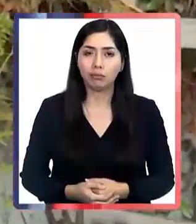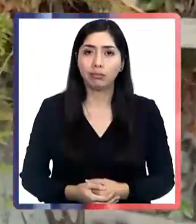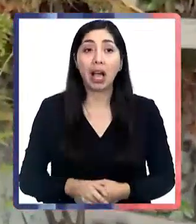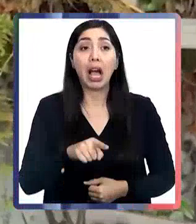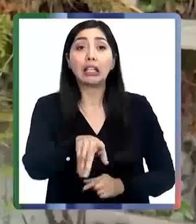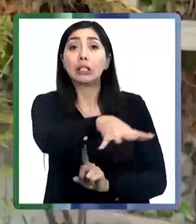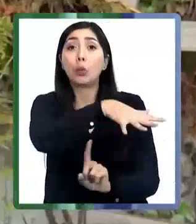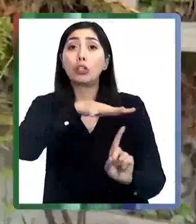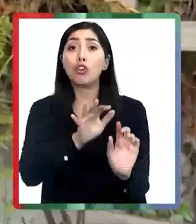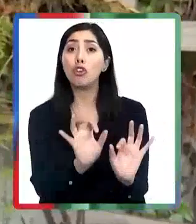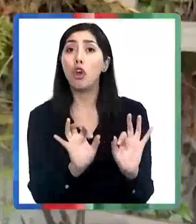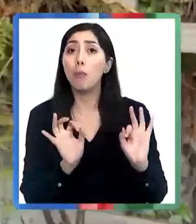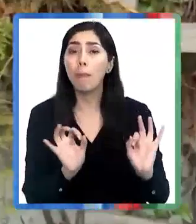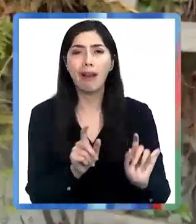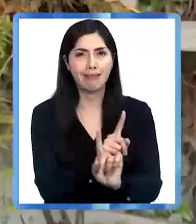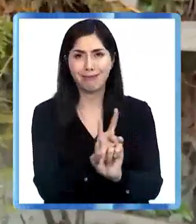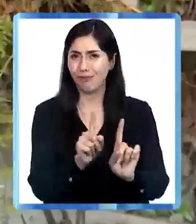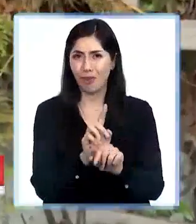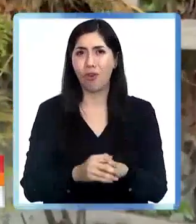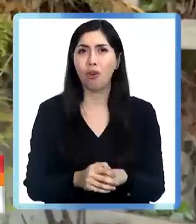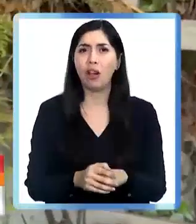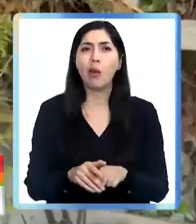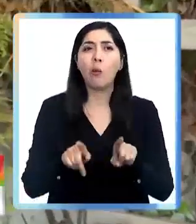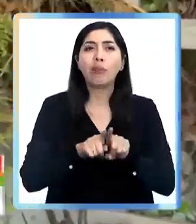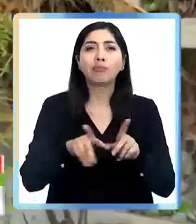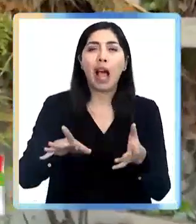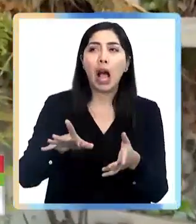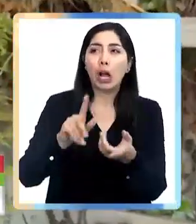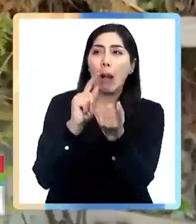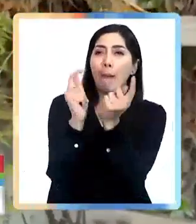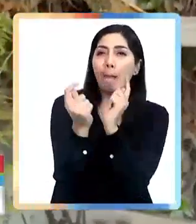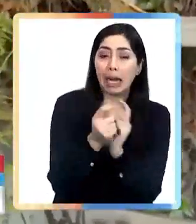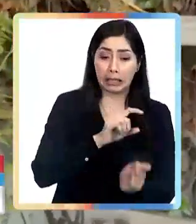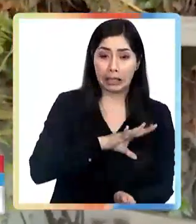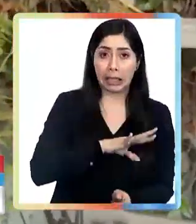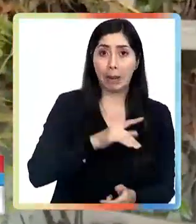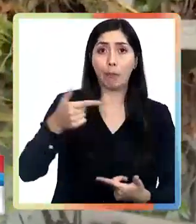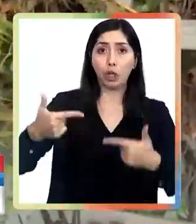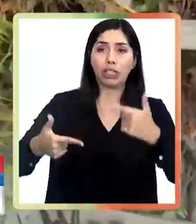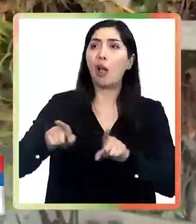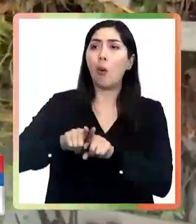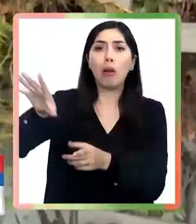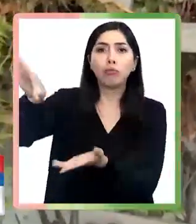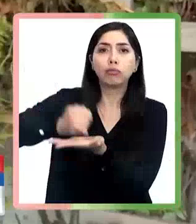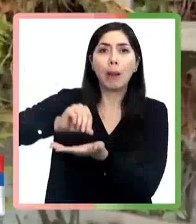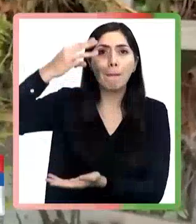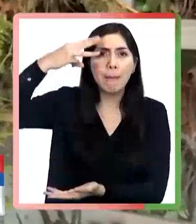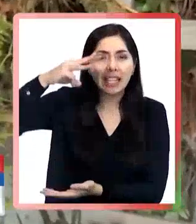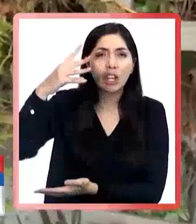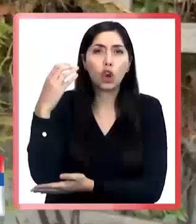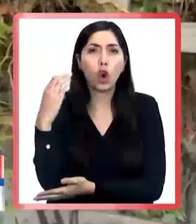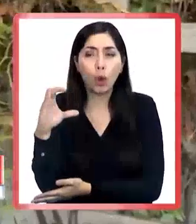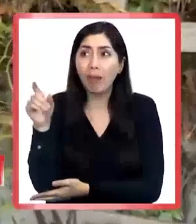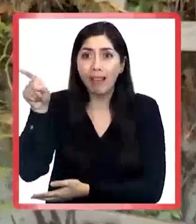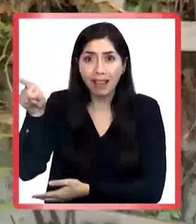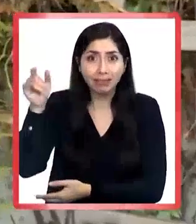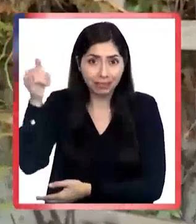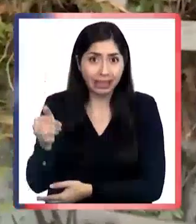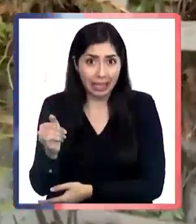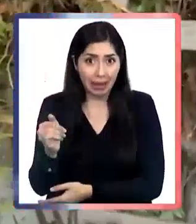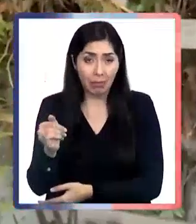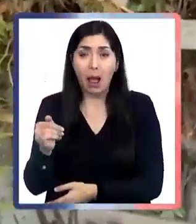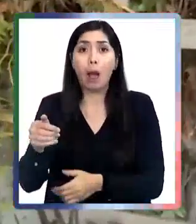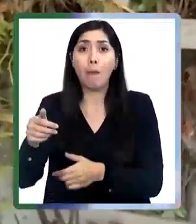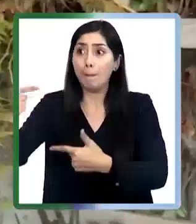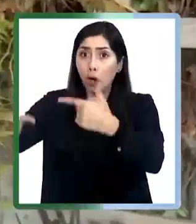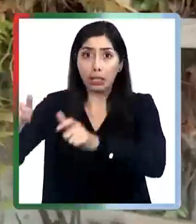normalizar y no podemos mexicanizar ni colombianizar nuestra política. En México, en Colombia, se matan a los políticos.